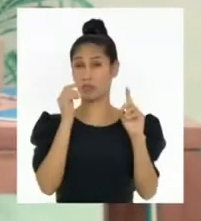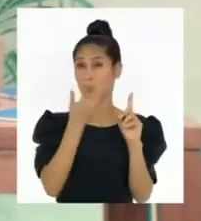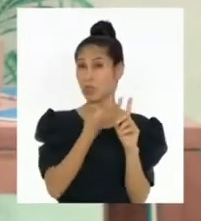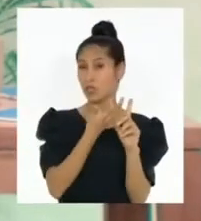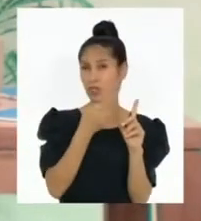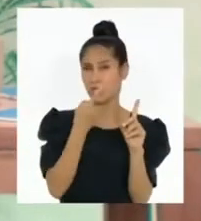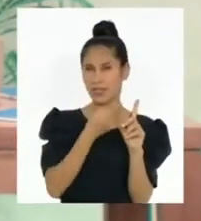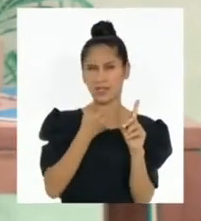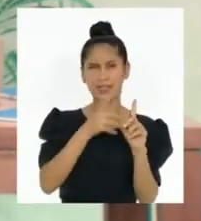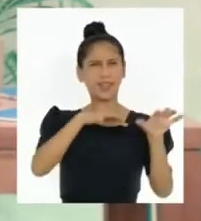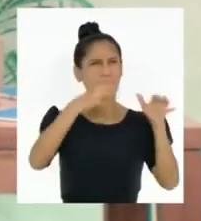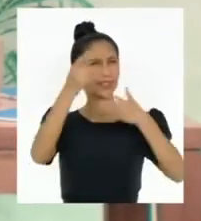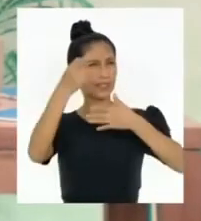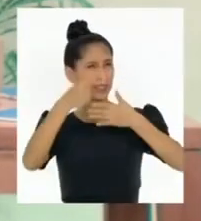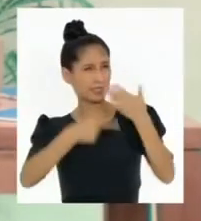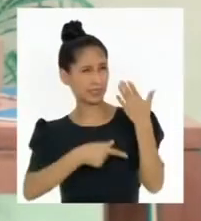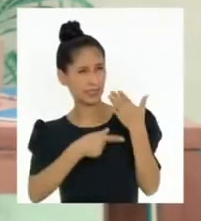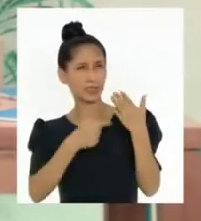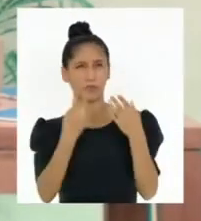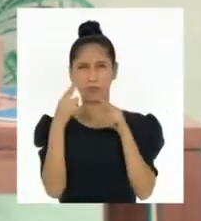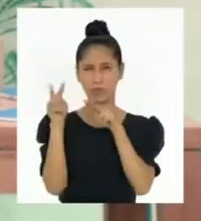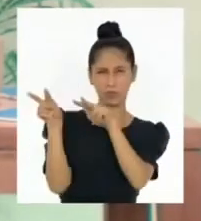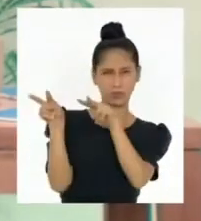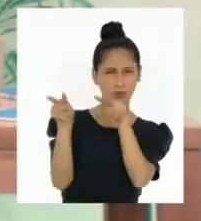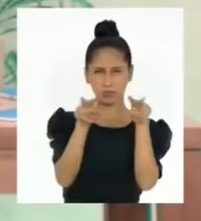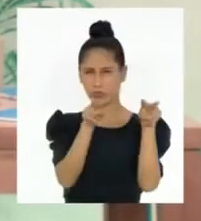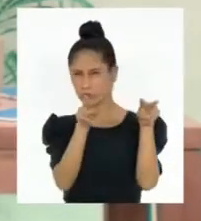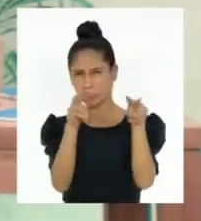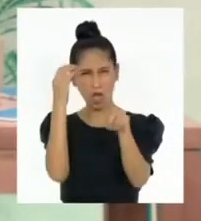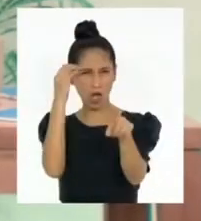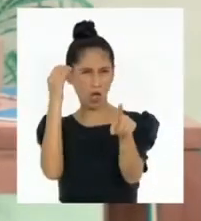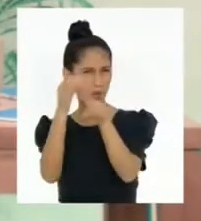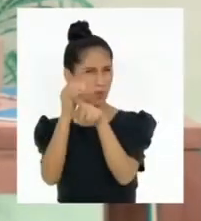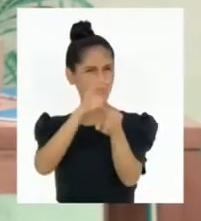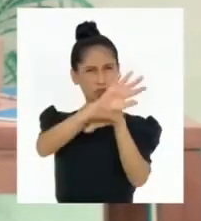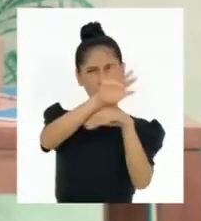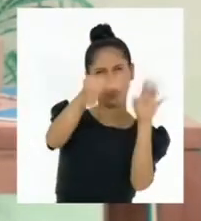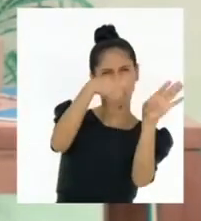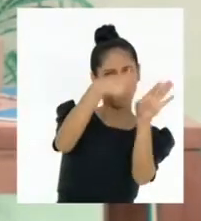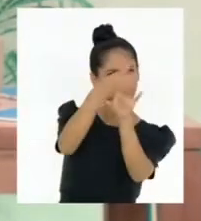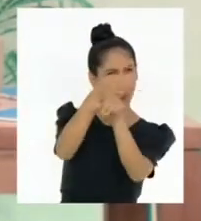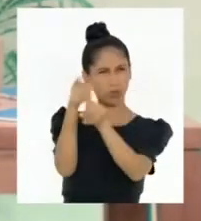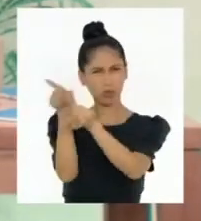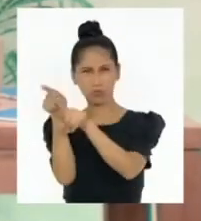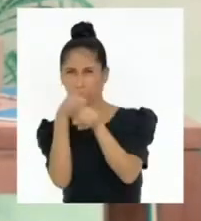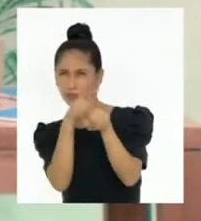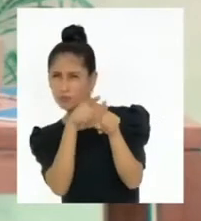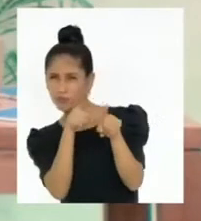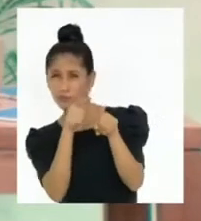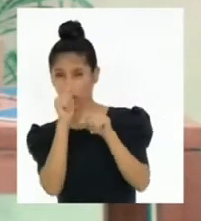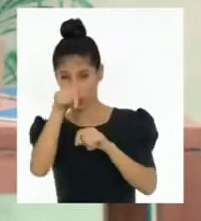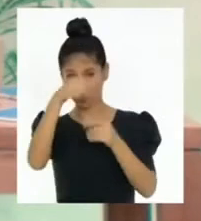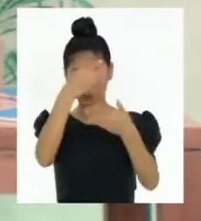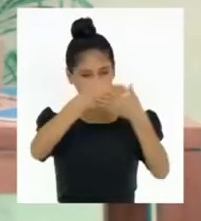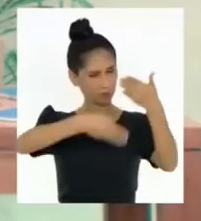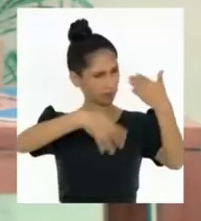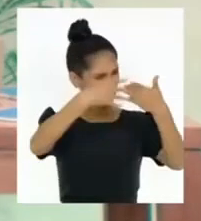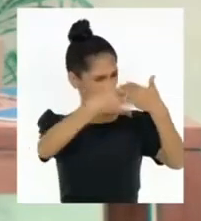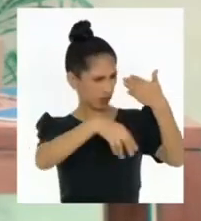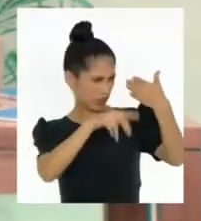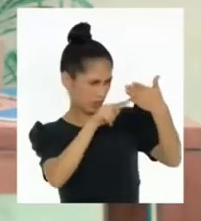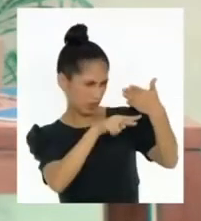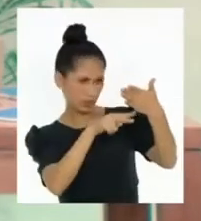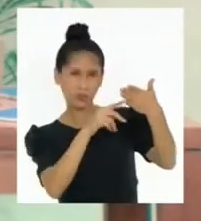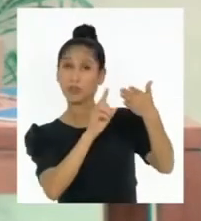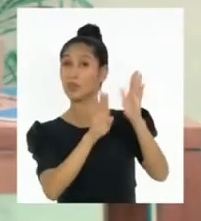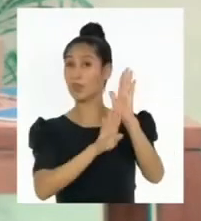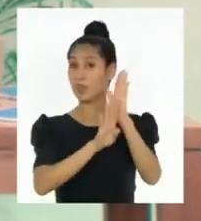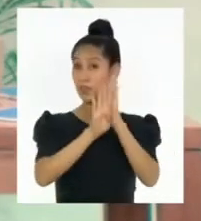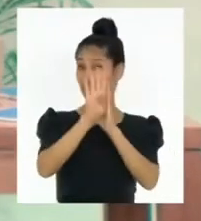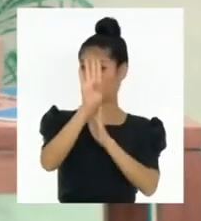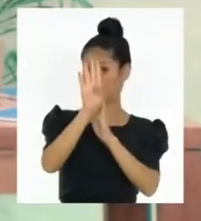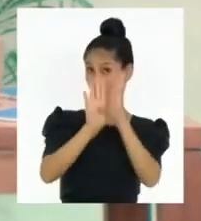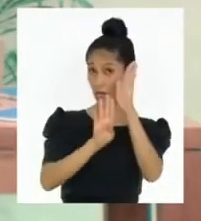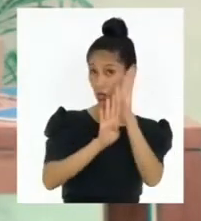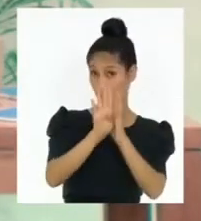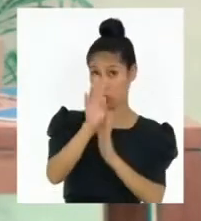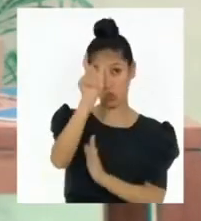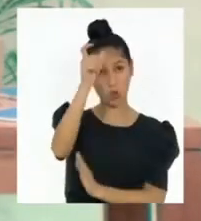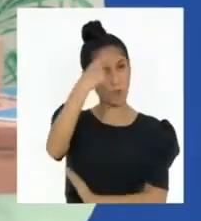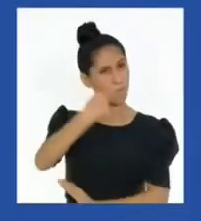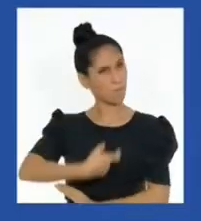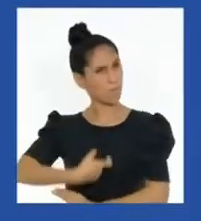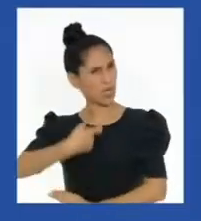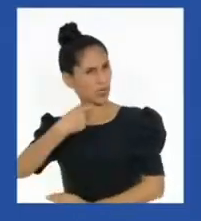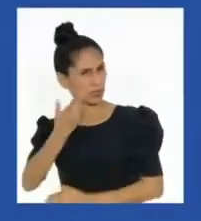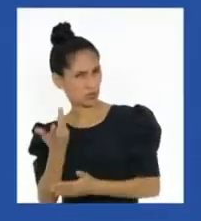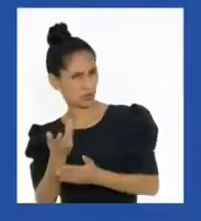esta, la conciliación de los puntos de vista de todas y todos. Veamos qué dice nuestro texto de desarrollo personal, ciudadanía y cívica sobre